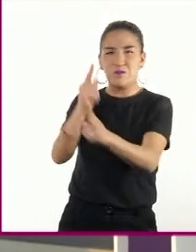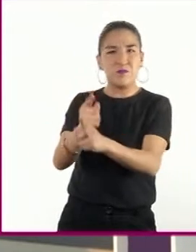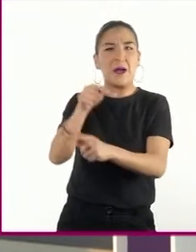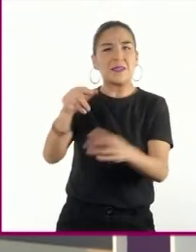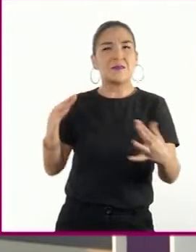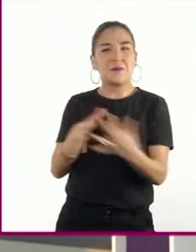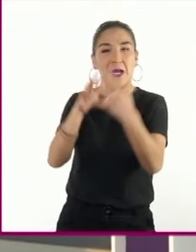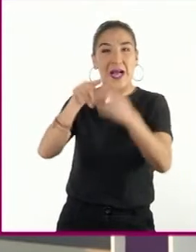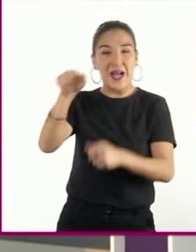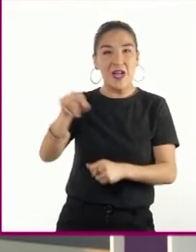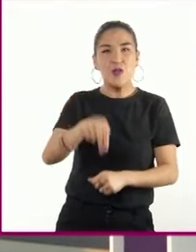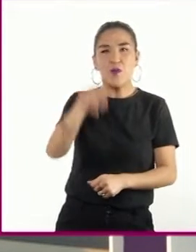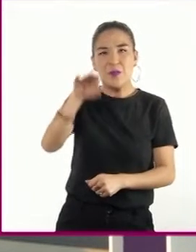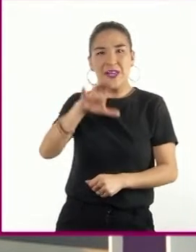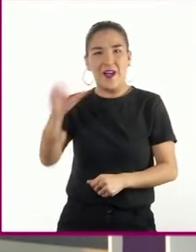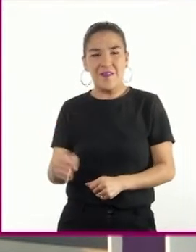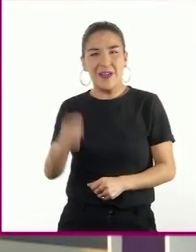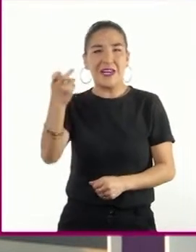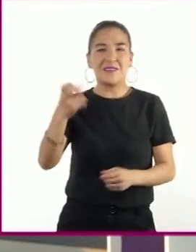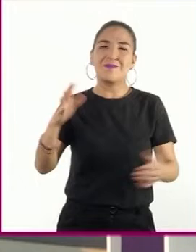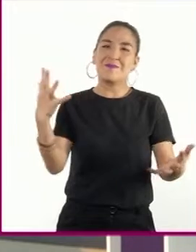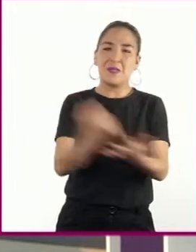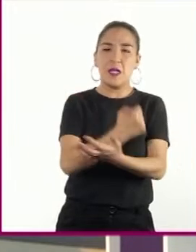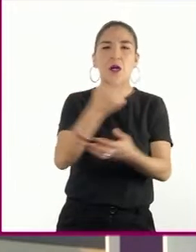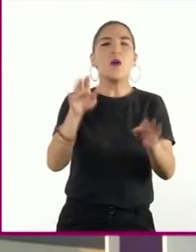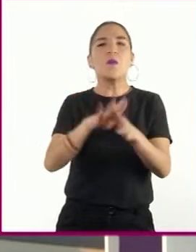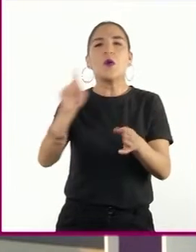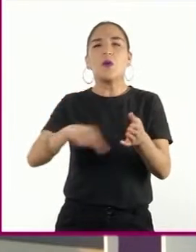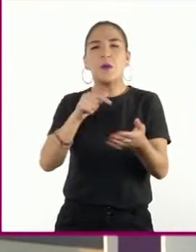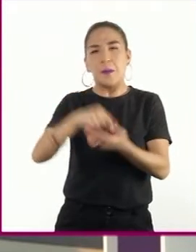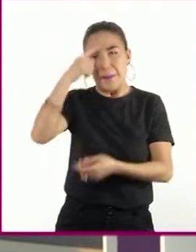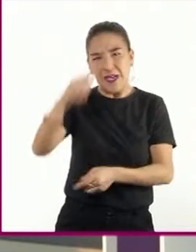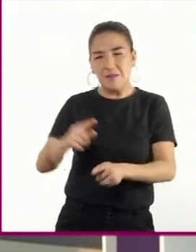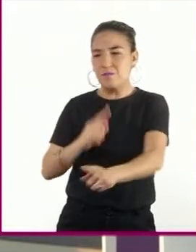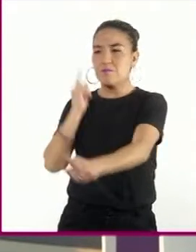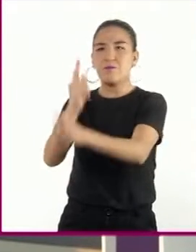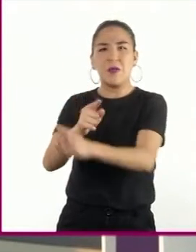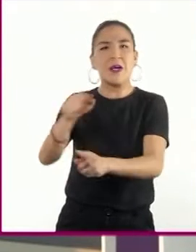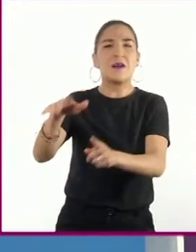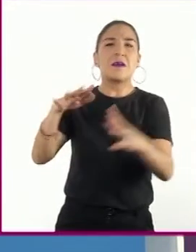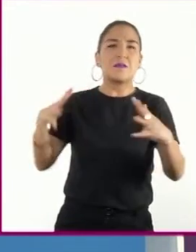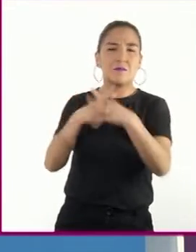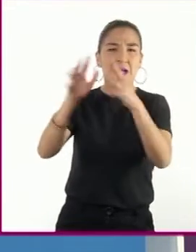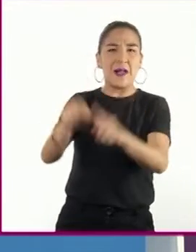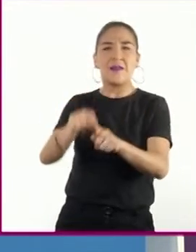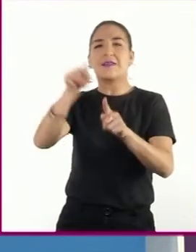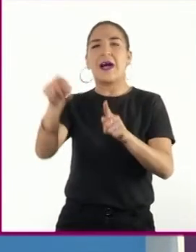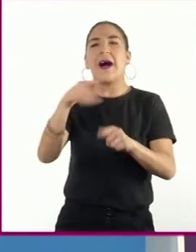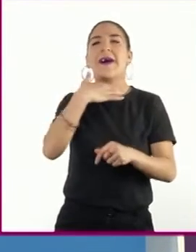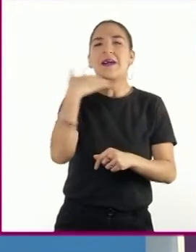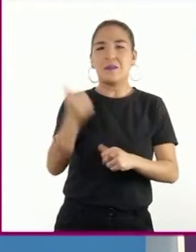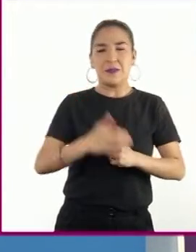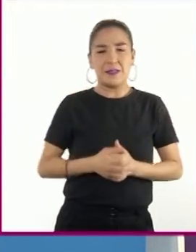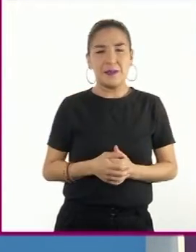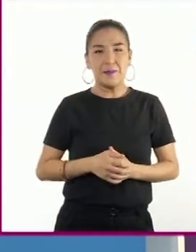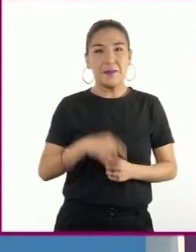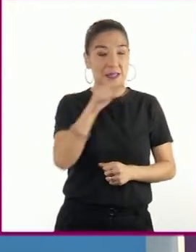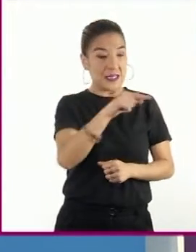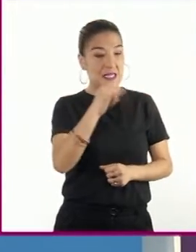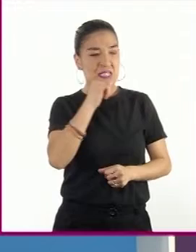dejando libre el camino del Mediterráneo para atacar a Alemania. Italia,